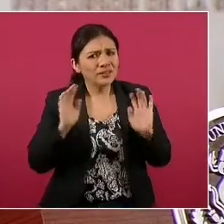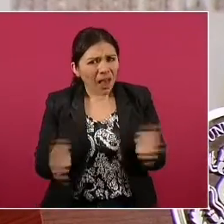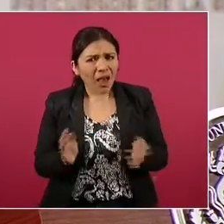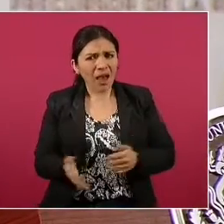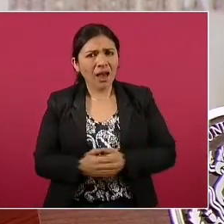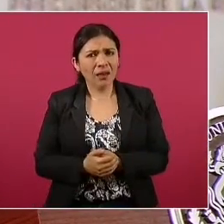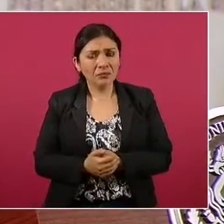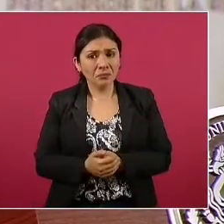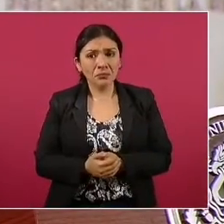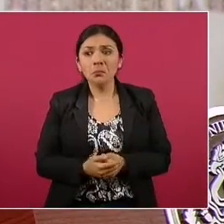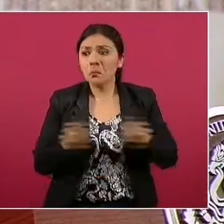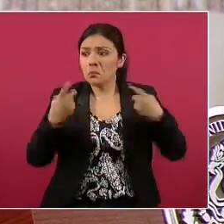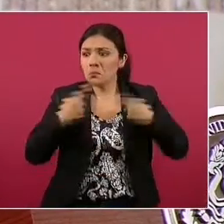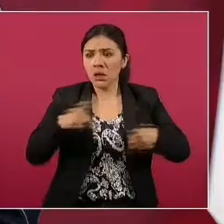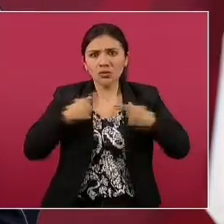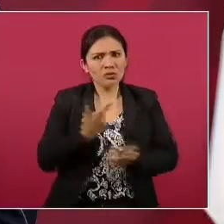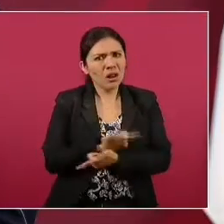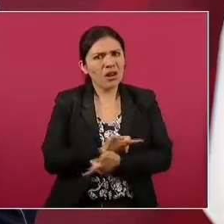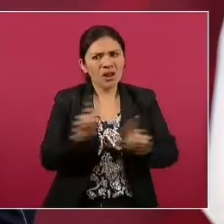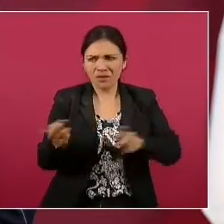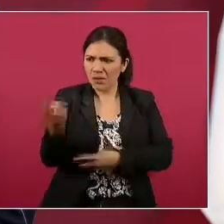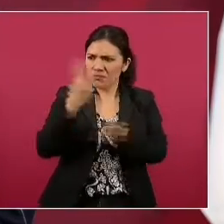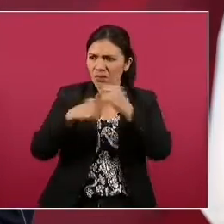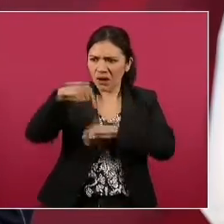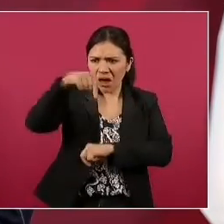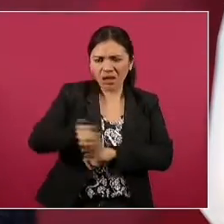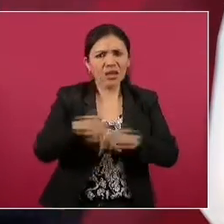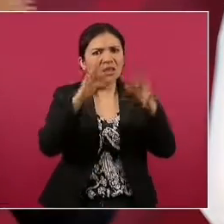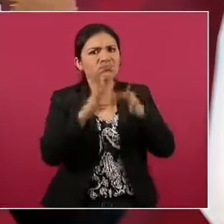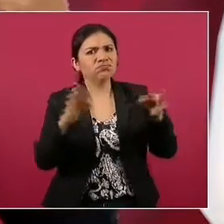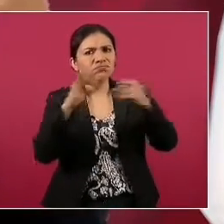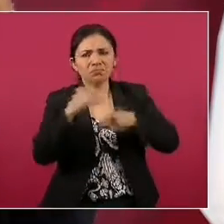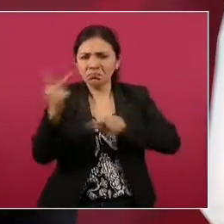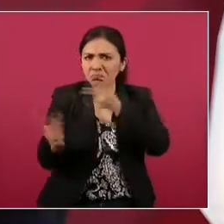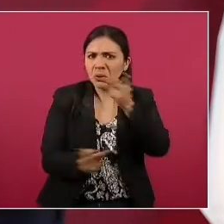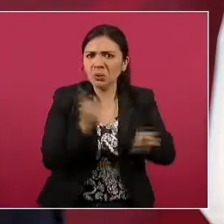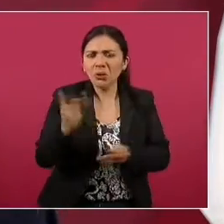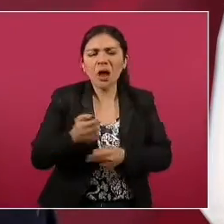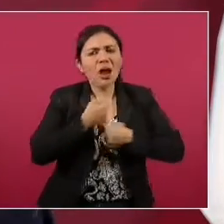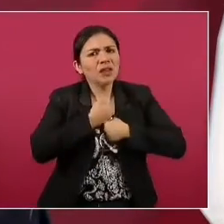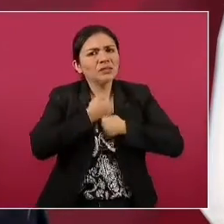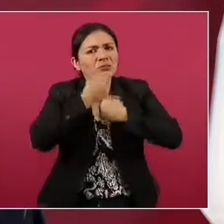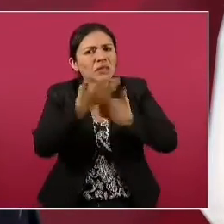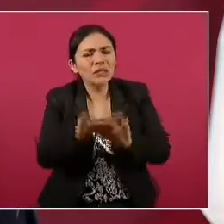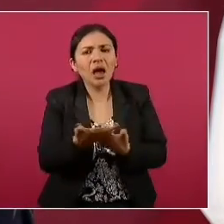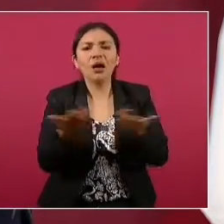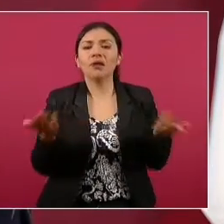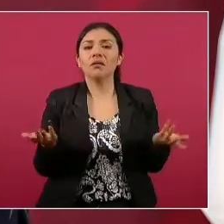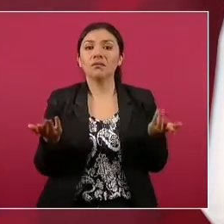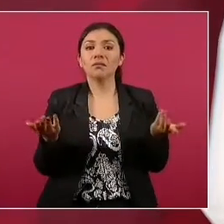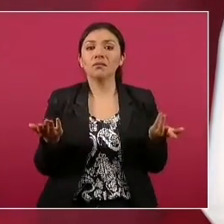aquí cualquiera puede expresarse,